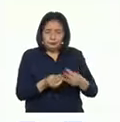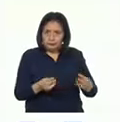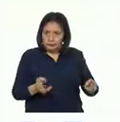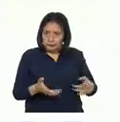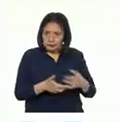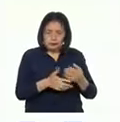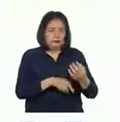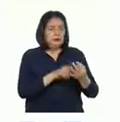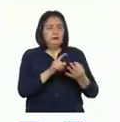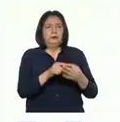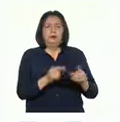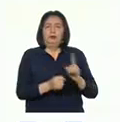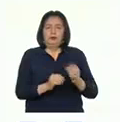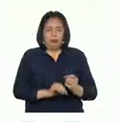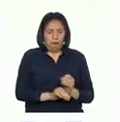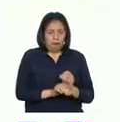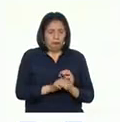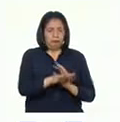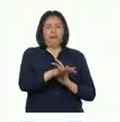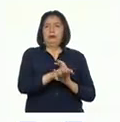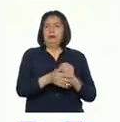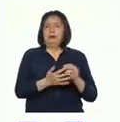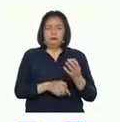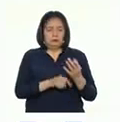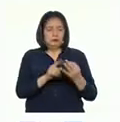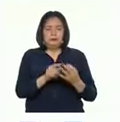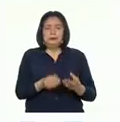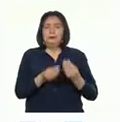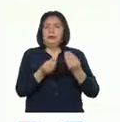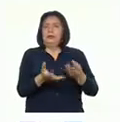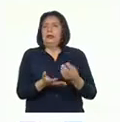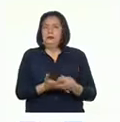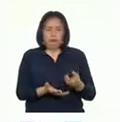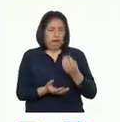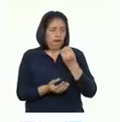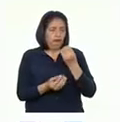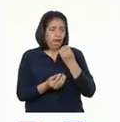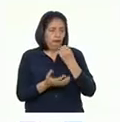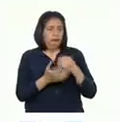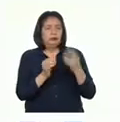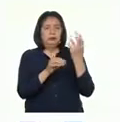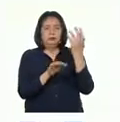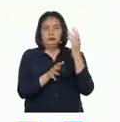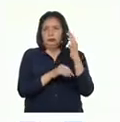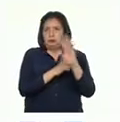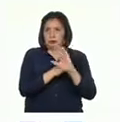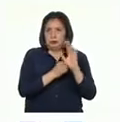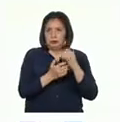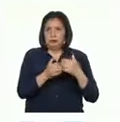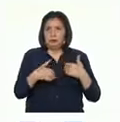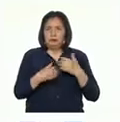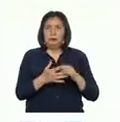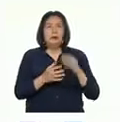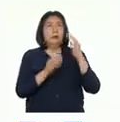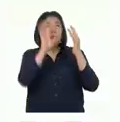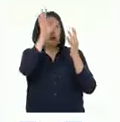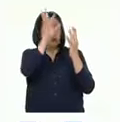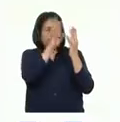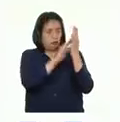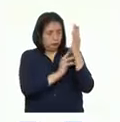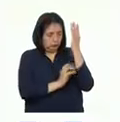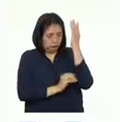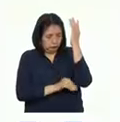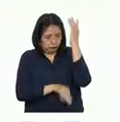evitan la erosión, brindan refugio y alimento, filtran el agua de lluvia hacia las aguas subterráneas